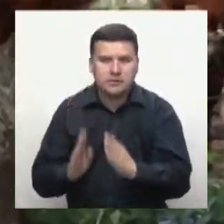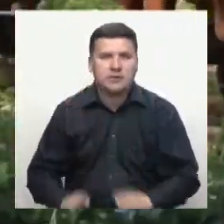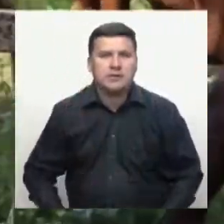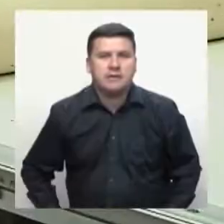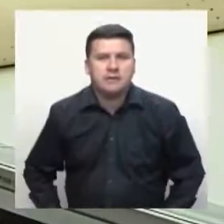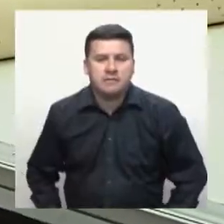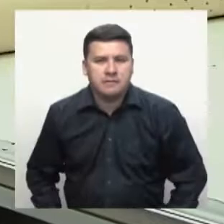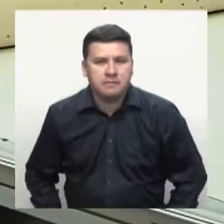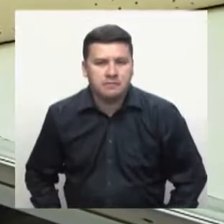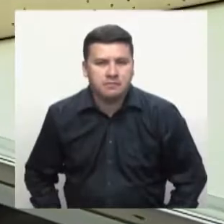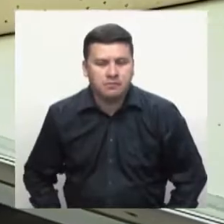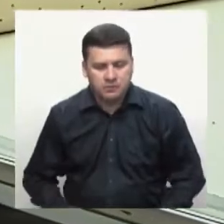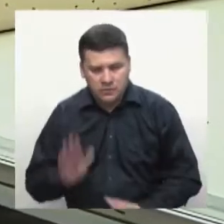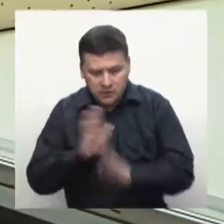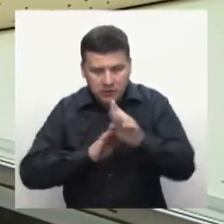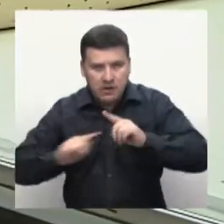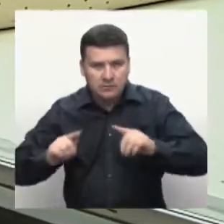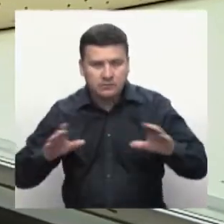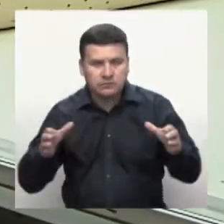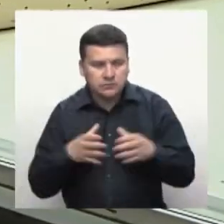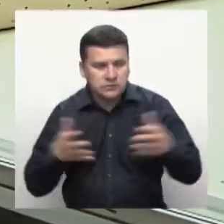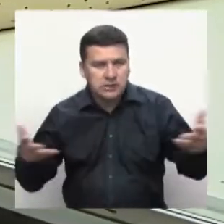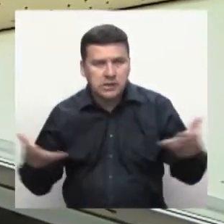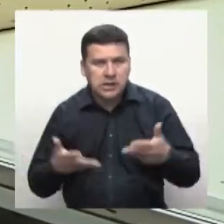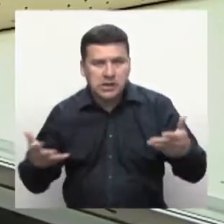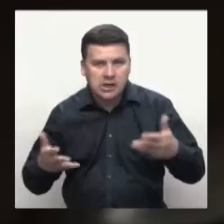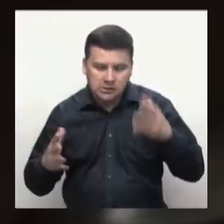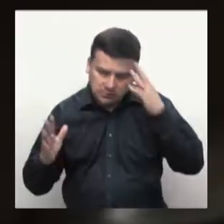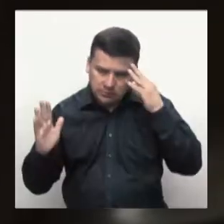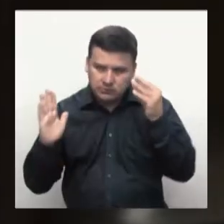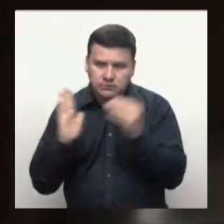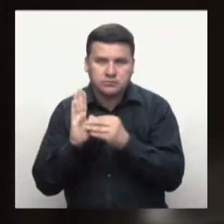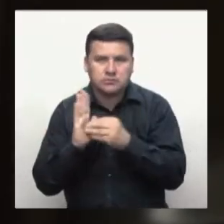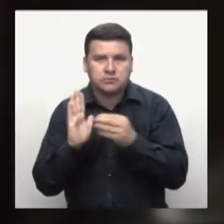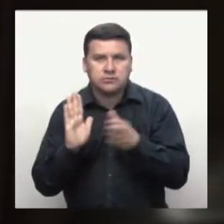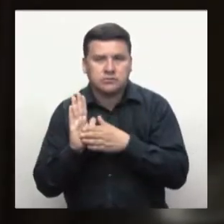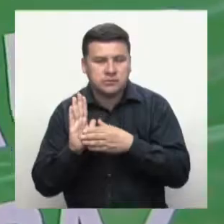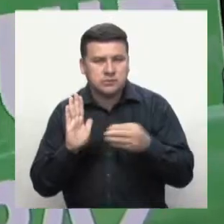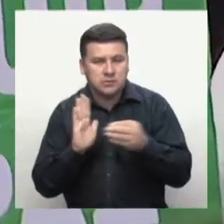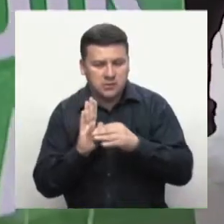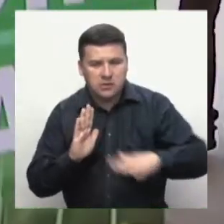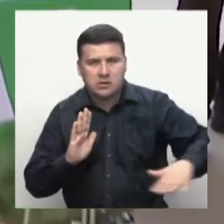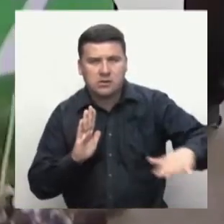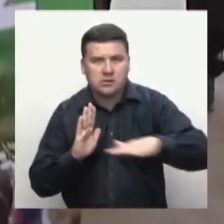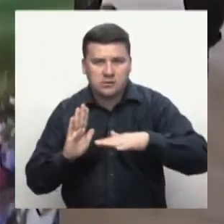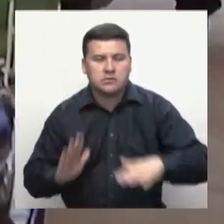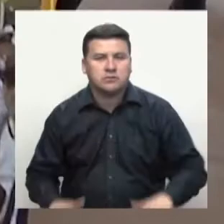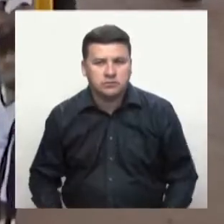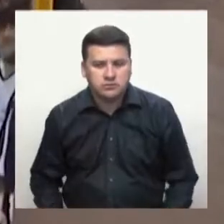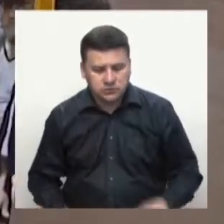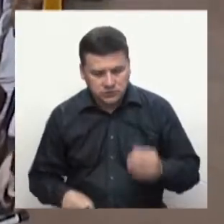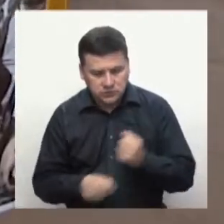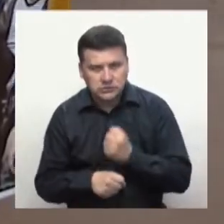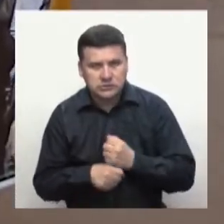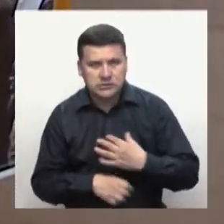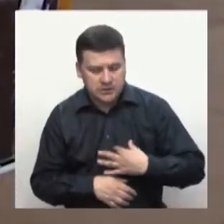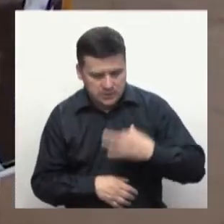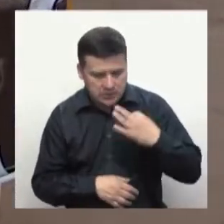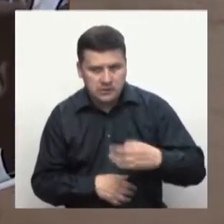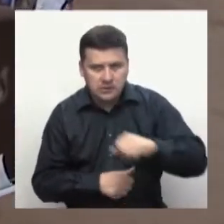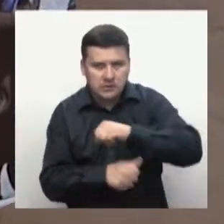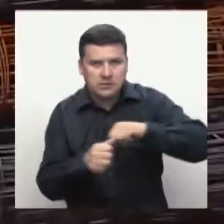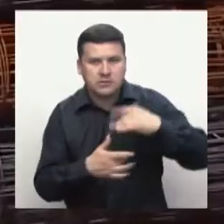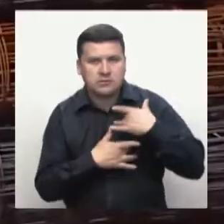públicas del sector como el trabajo decente y la economía solidaria, entre otras, para edificación de la paz estable y duradera.